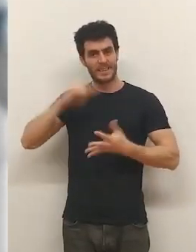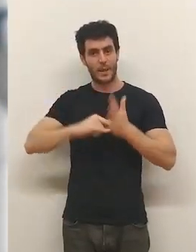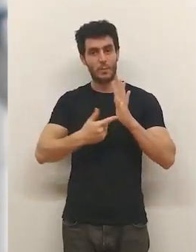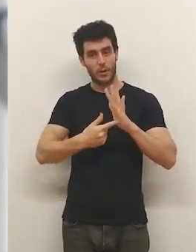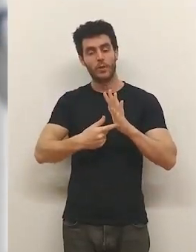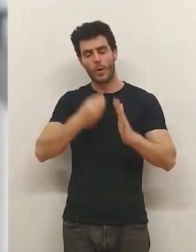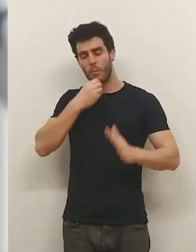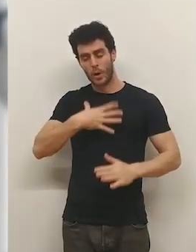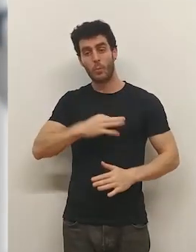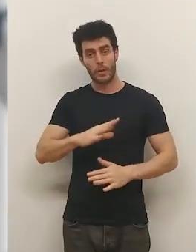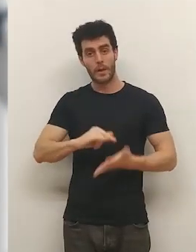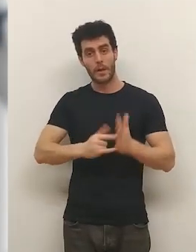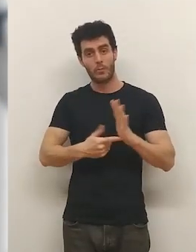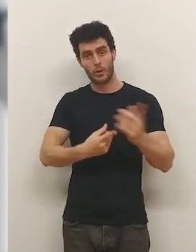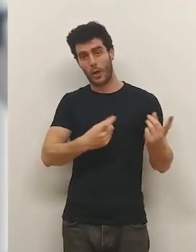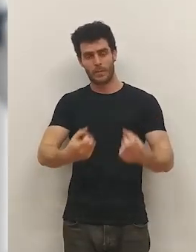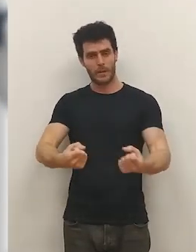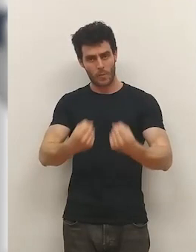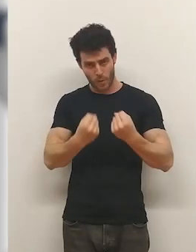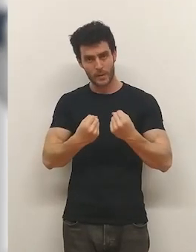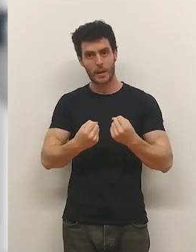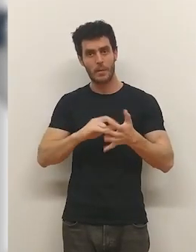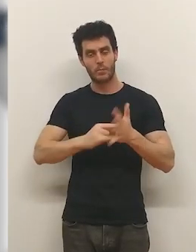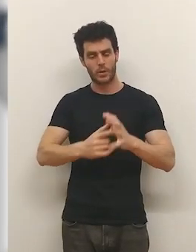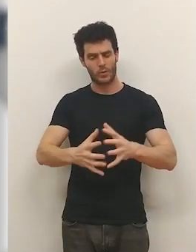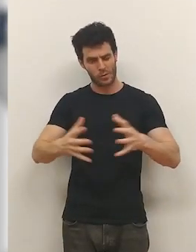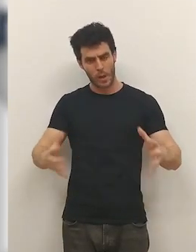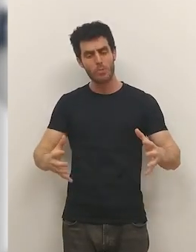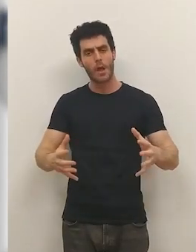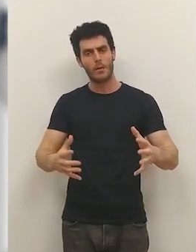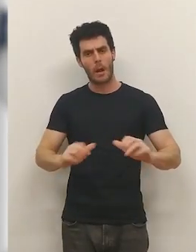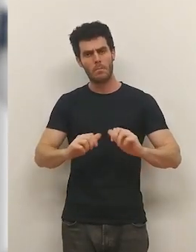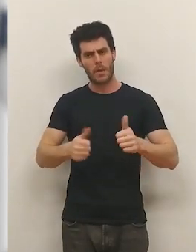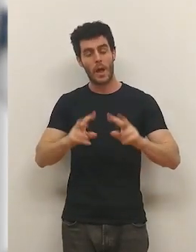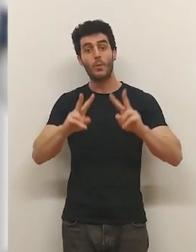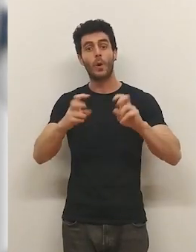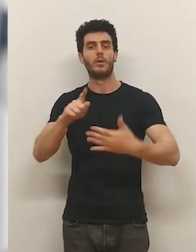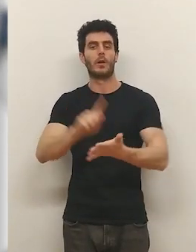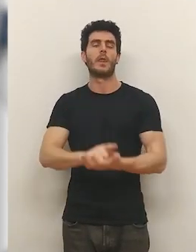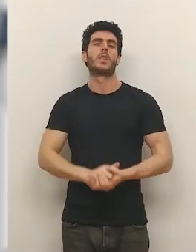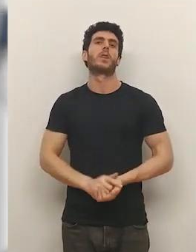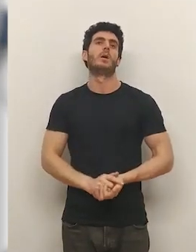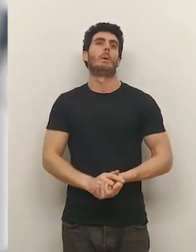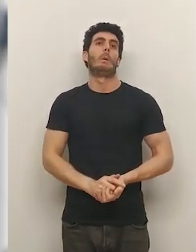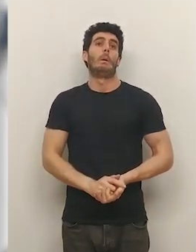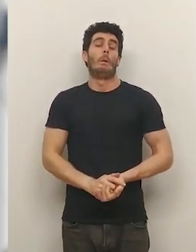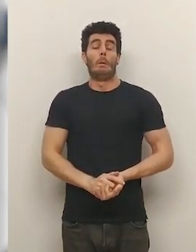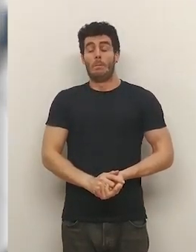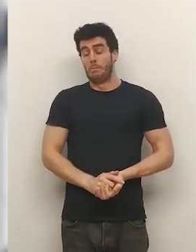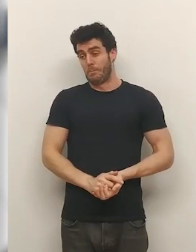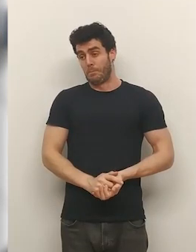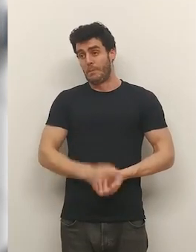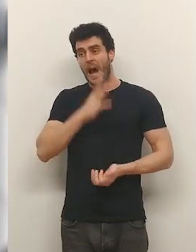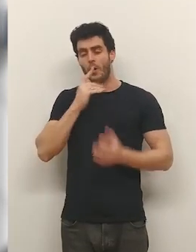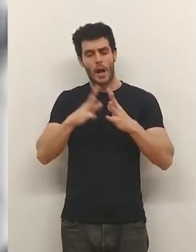puede ser bueno, proyecto tenemos que hacerlo fuerte, tenemos que hacerlo grande... ...tenemos que empezar de cero y ahora mismo me